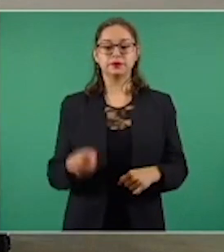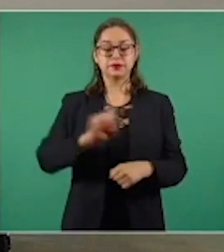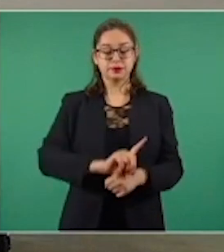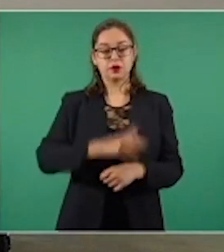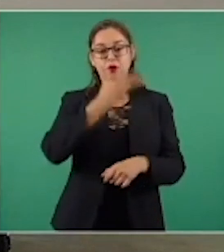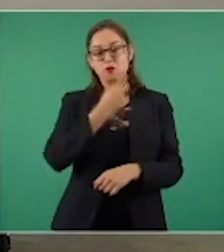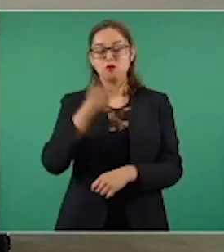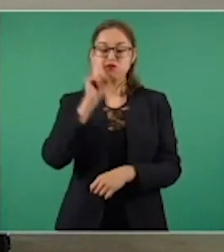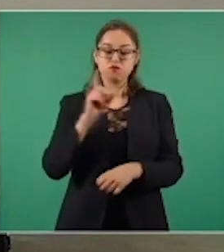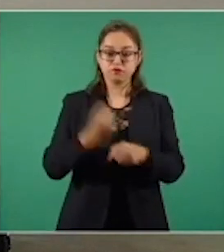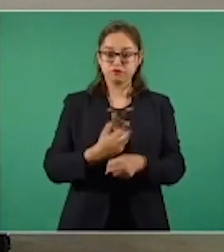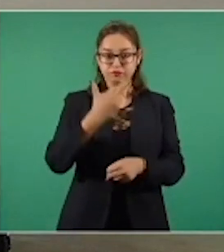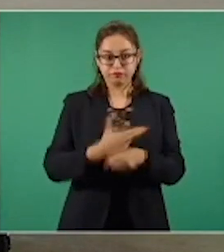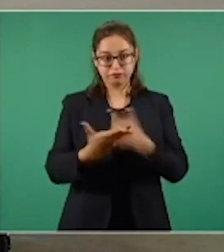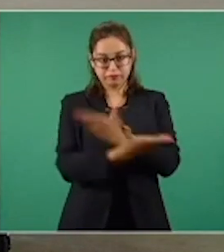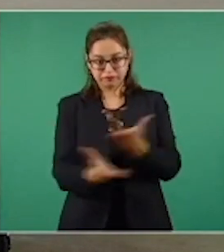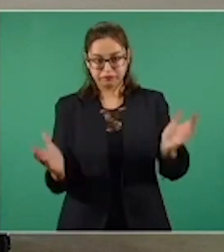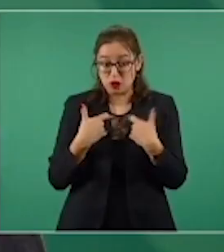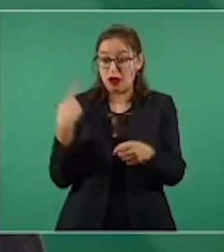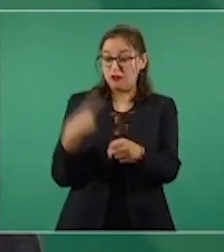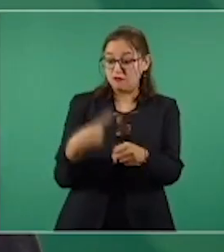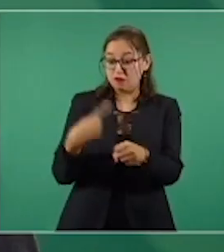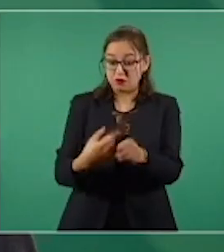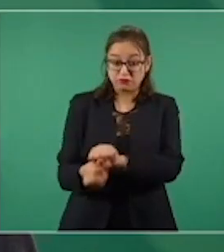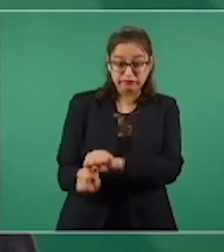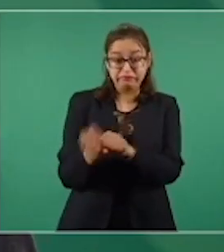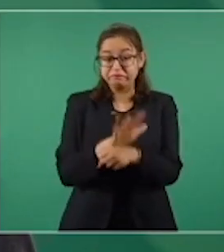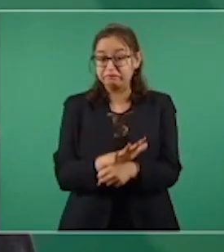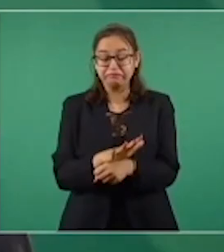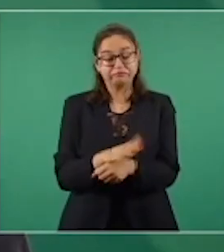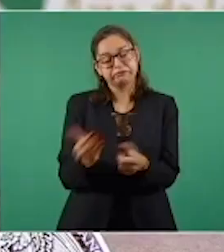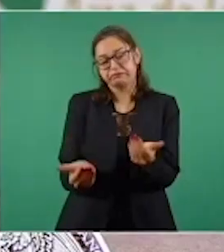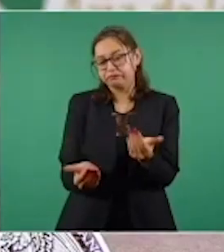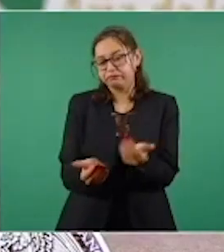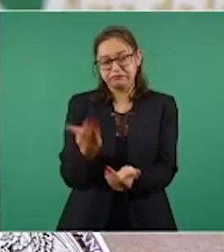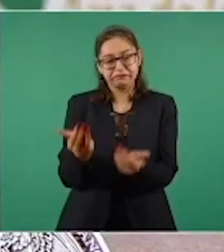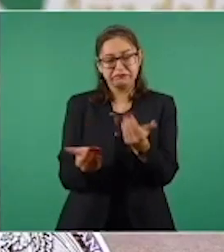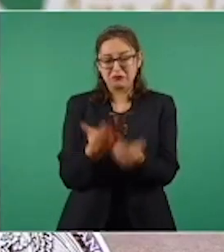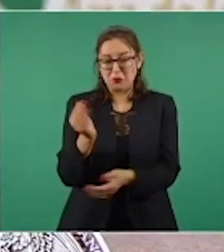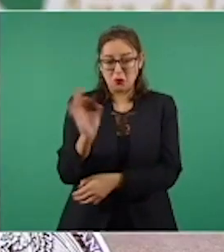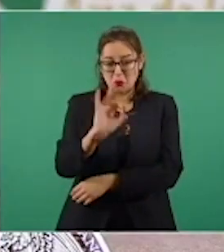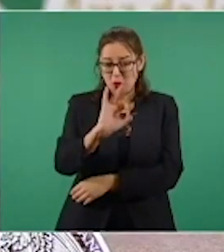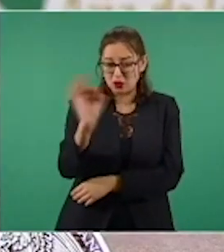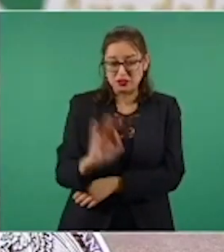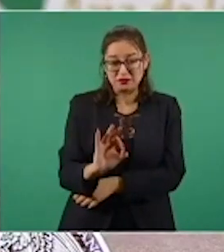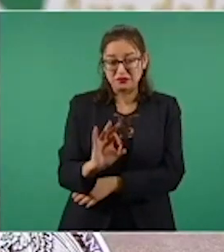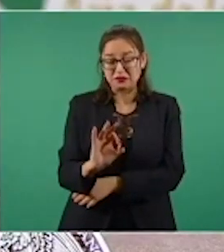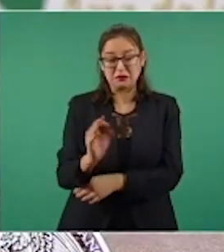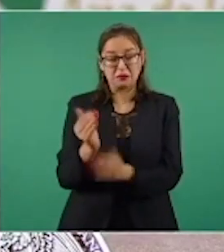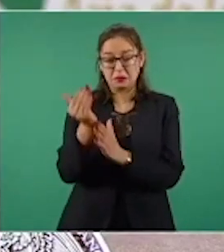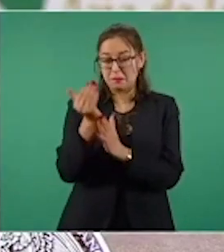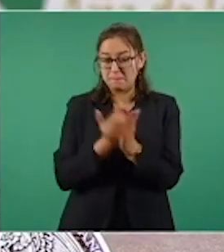de COVID-19 en México, informó que por cuarta semana consecutiva se mantiene y se acelera la reducción de casos